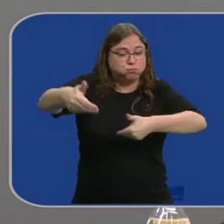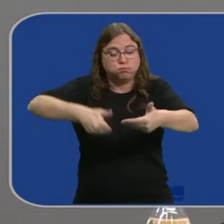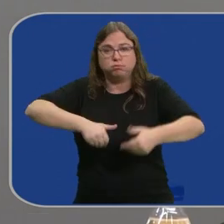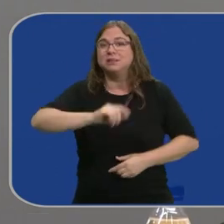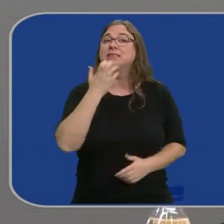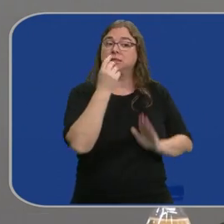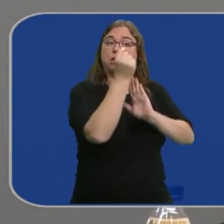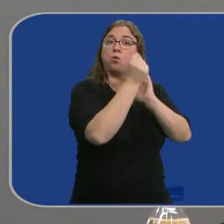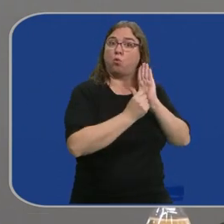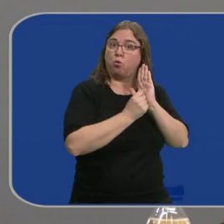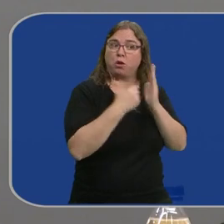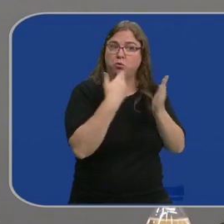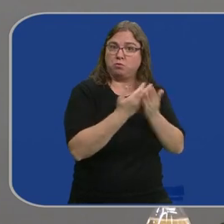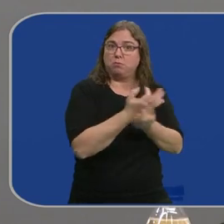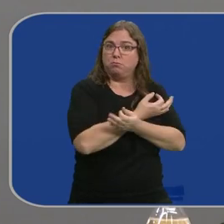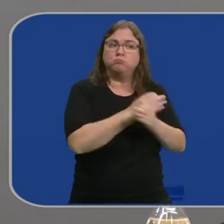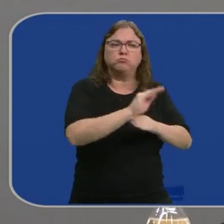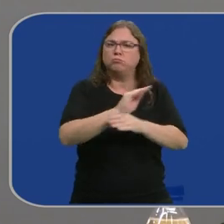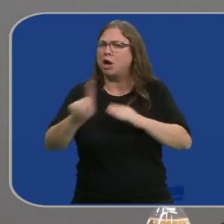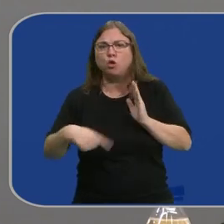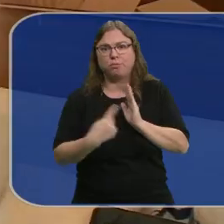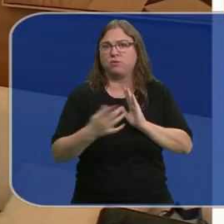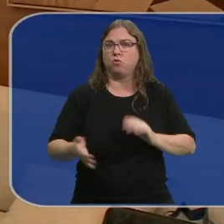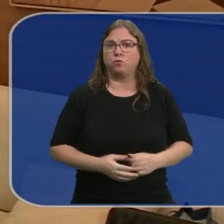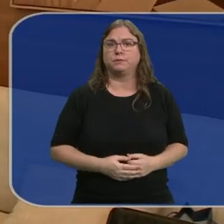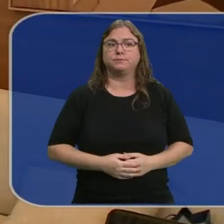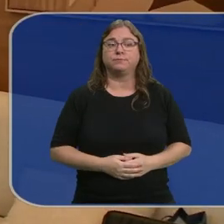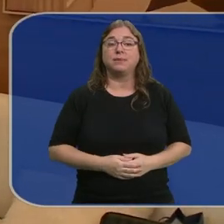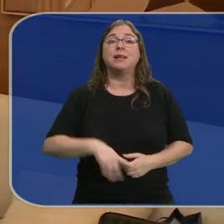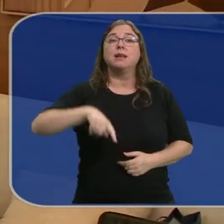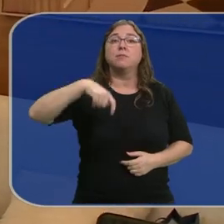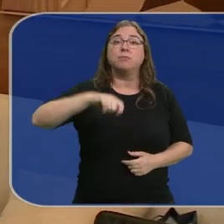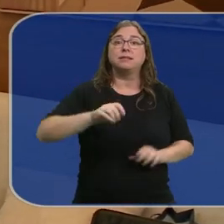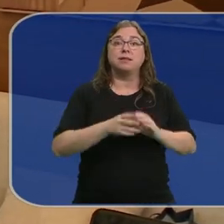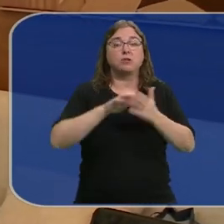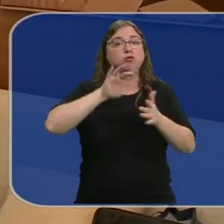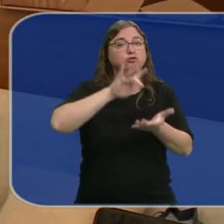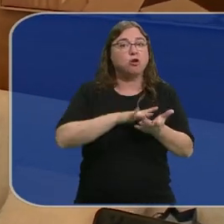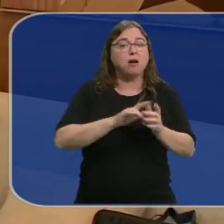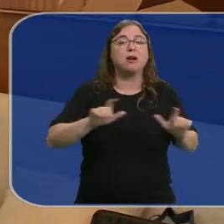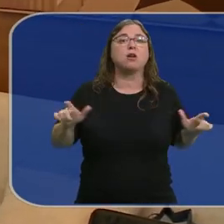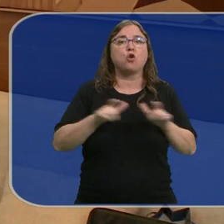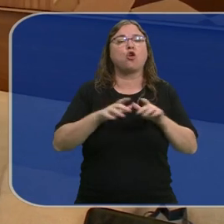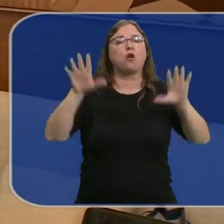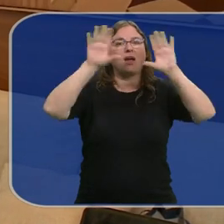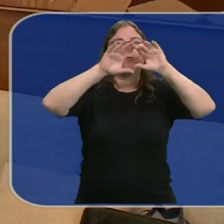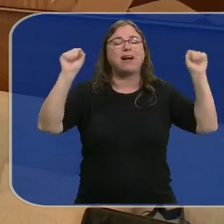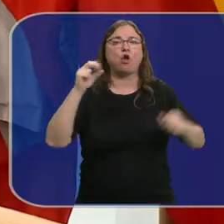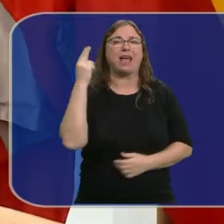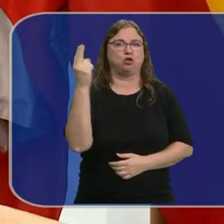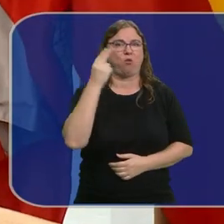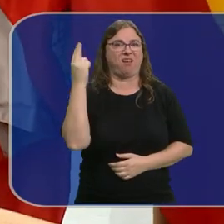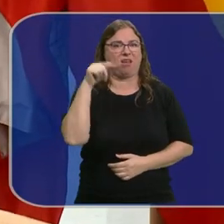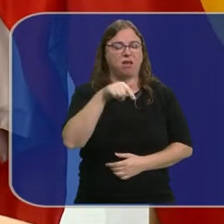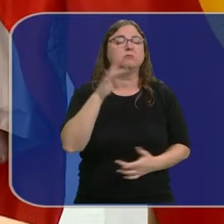que cumplen los requisitos y los justifican con esas ayudas. El presidente de la Junta ha mantenido una reunión con el embajador de Eslovenia.